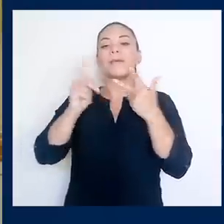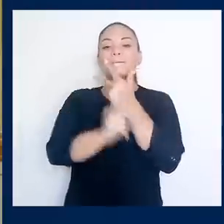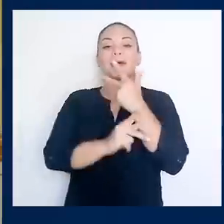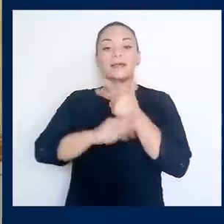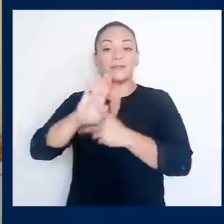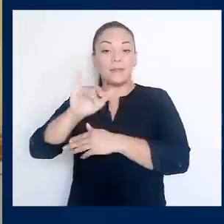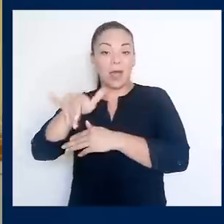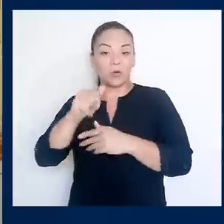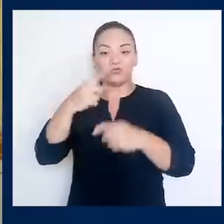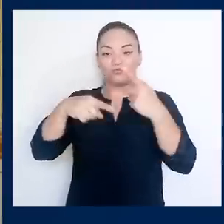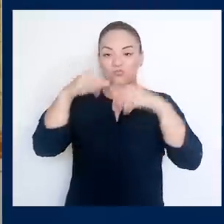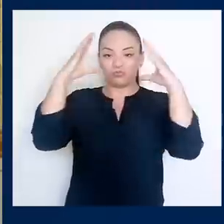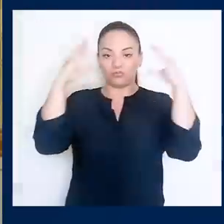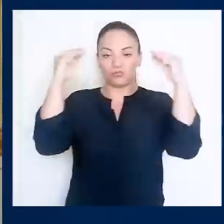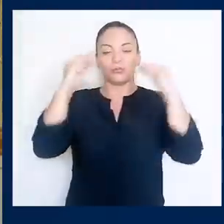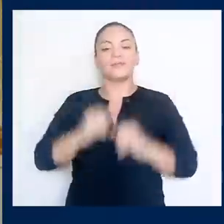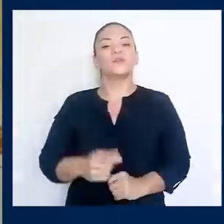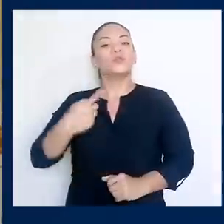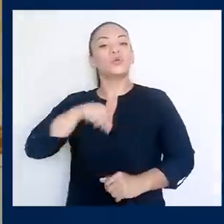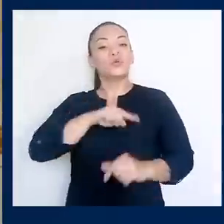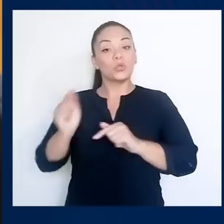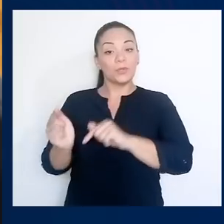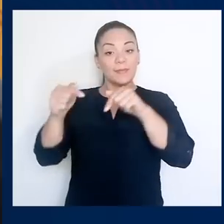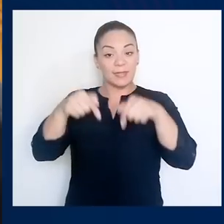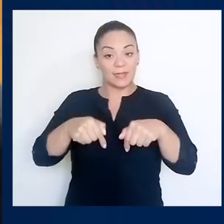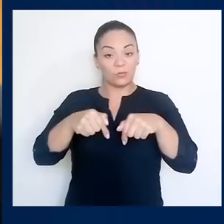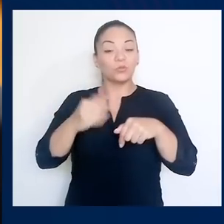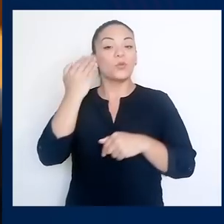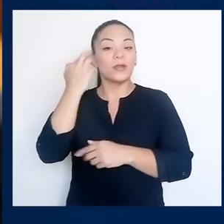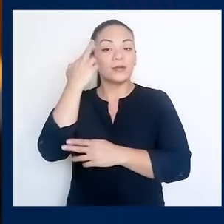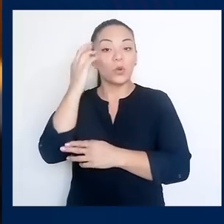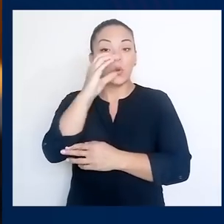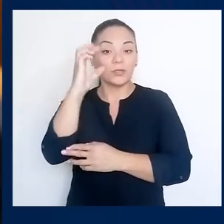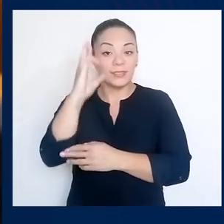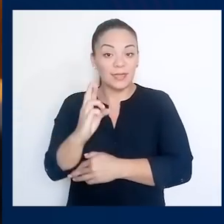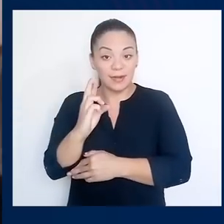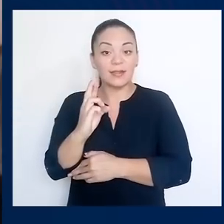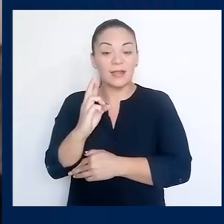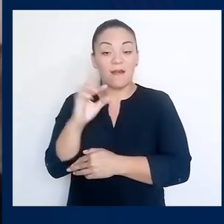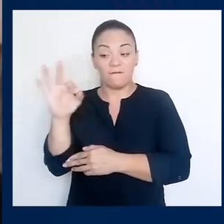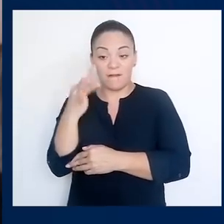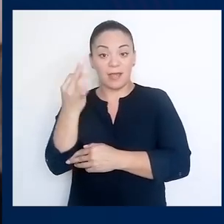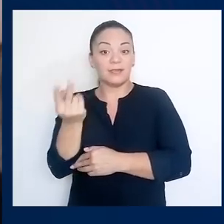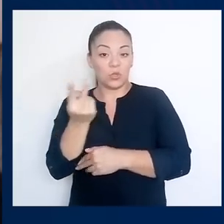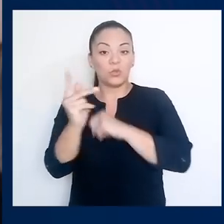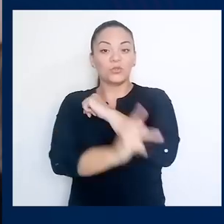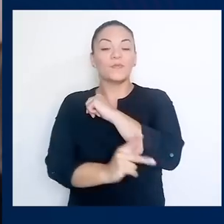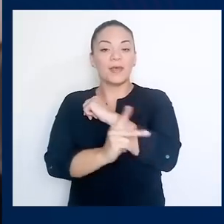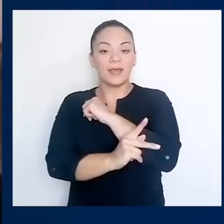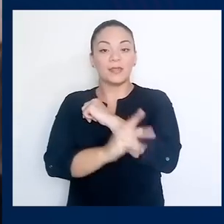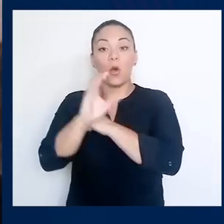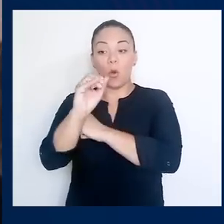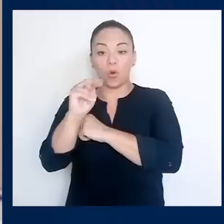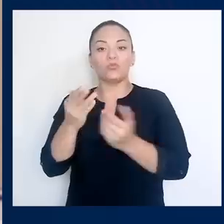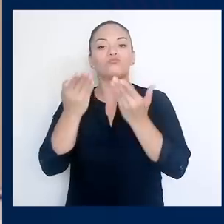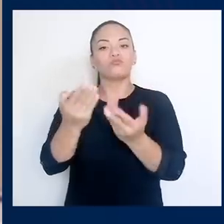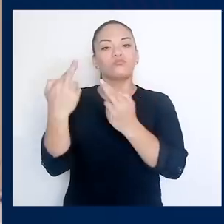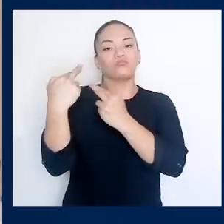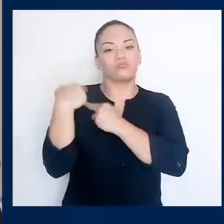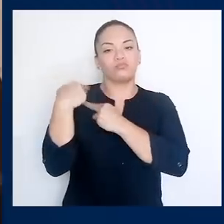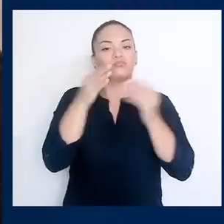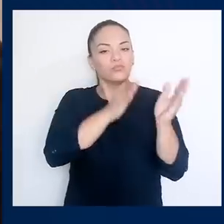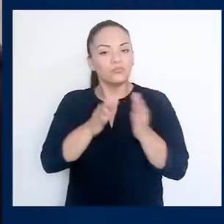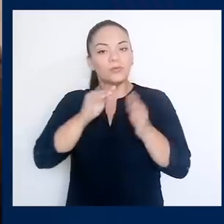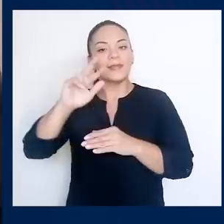Vinimos aquí porque las Naciones Unidas le encomendó a Costa Rica y a Francia organizar la tercera